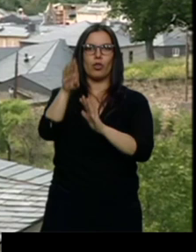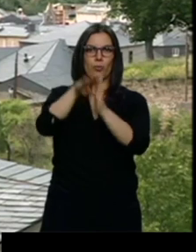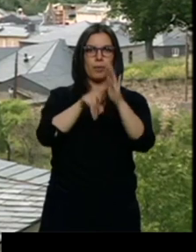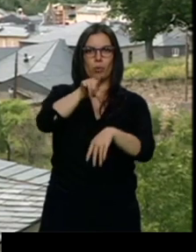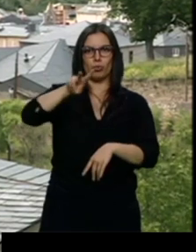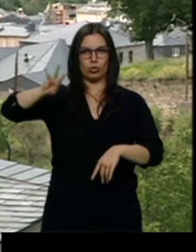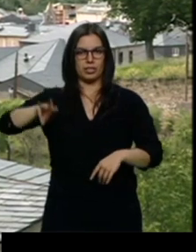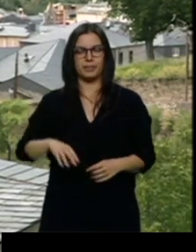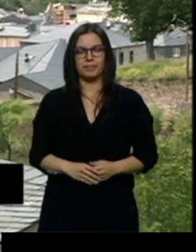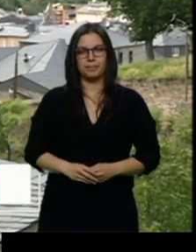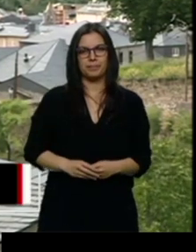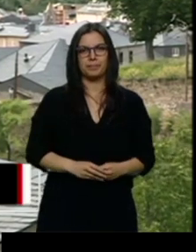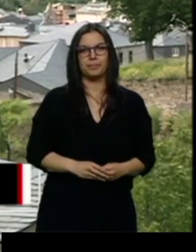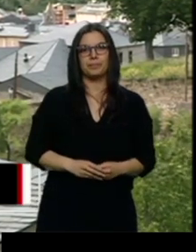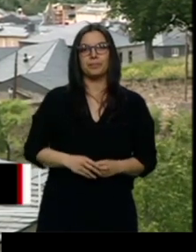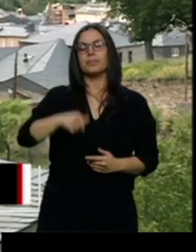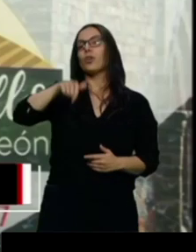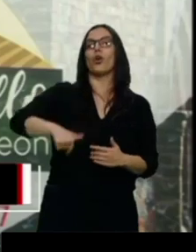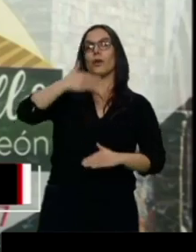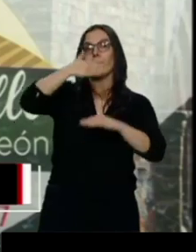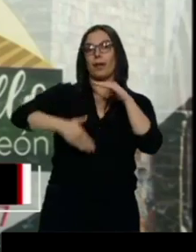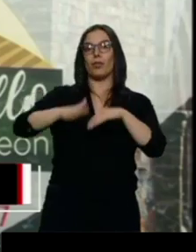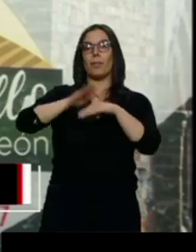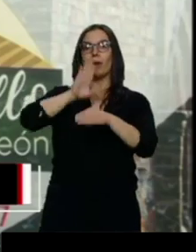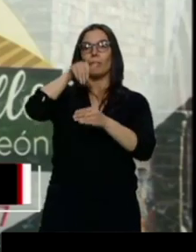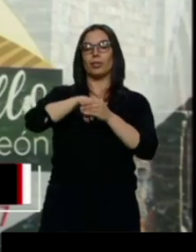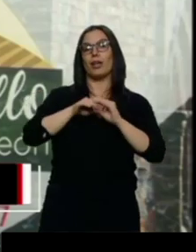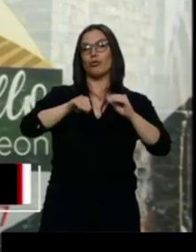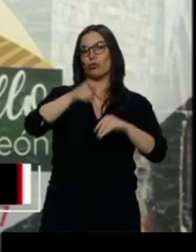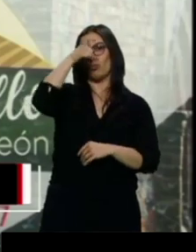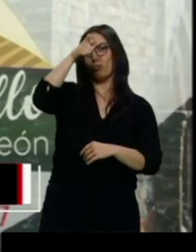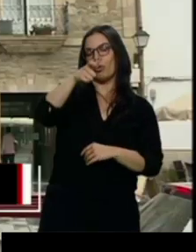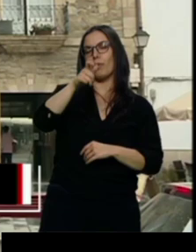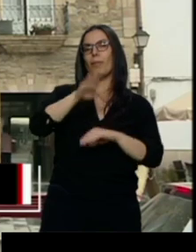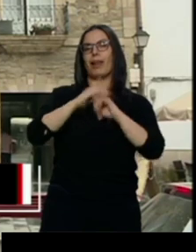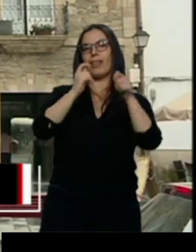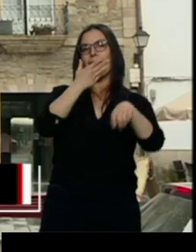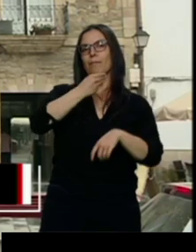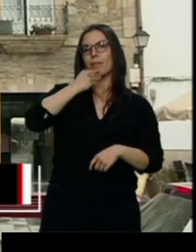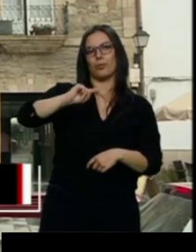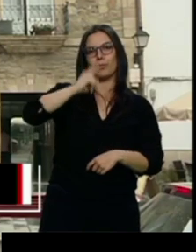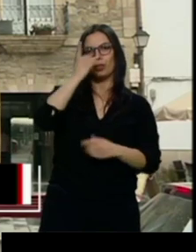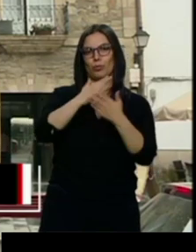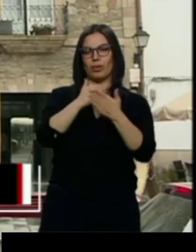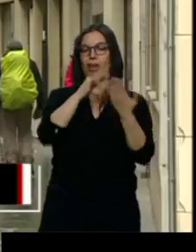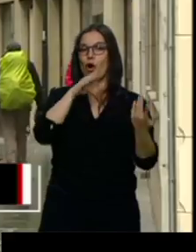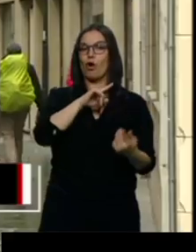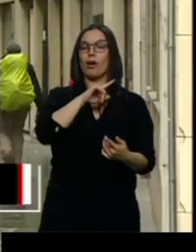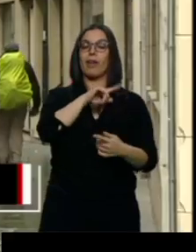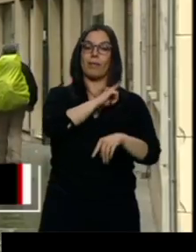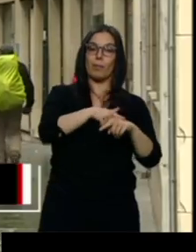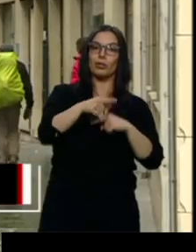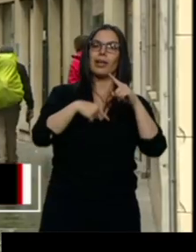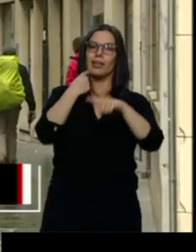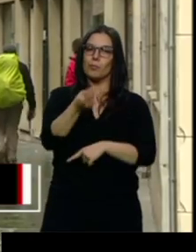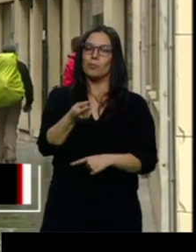Tienen hasta hoy para votar por su pueblo y convertirlo en el más bello de la comunidad. Después de los deportes veremos cómo este título se ha notado